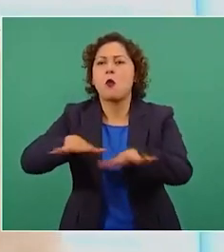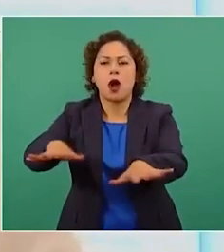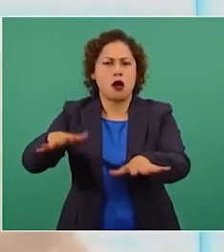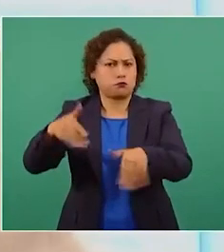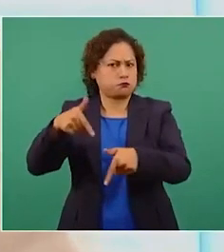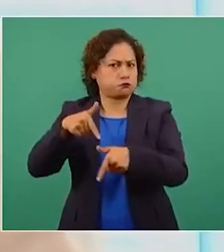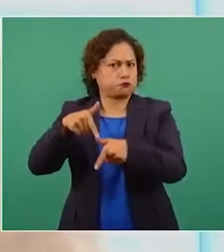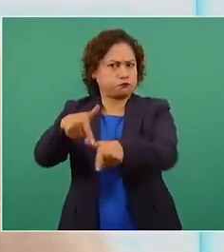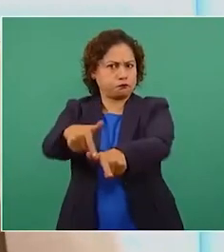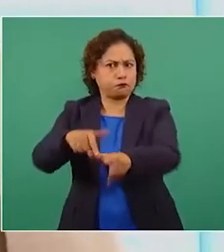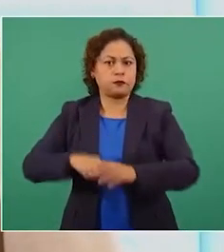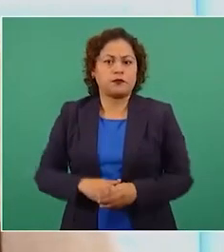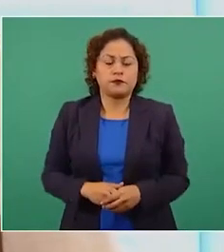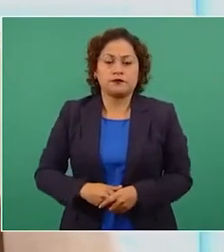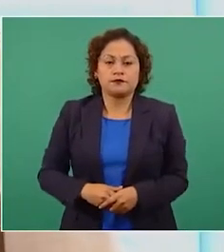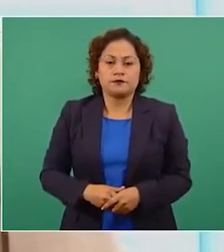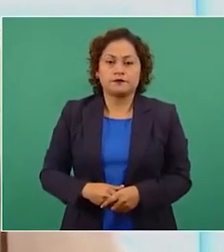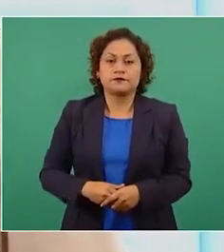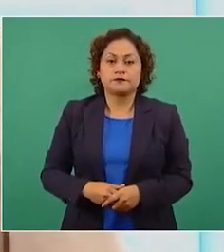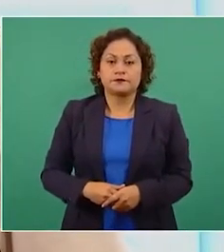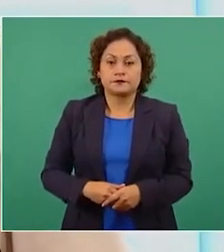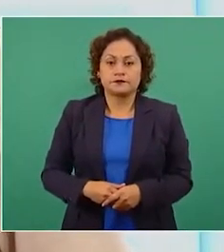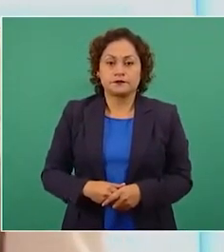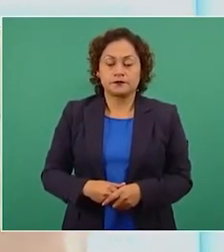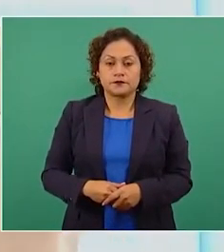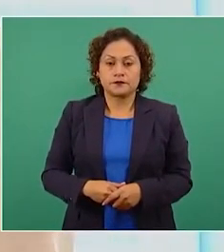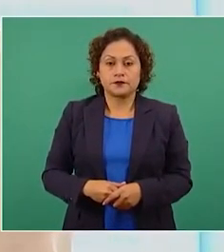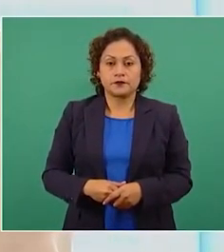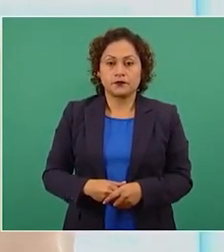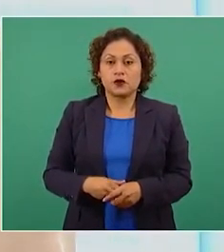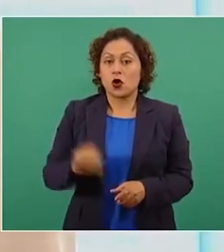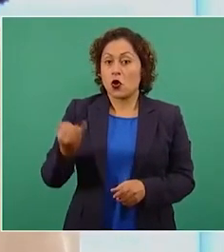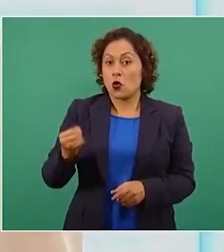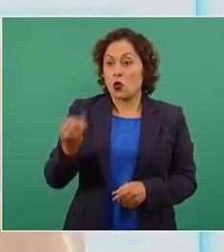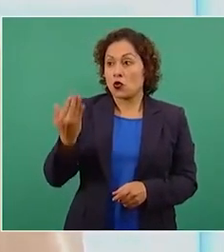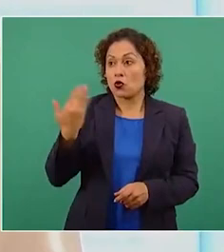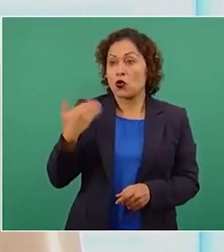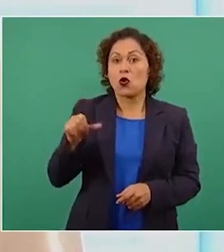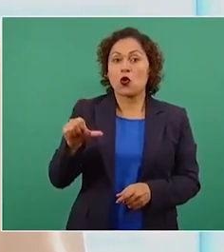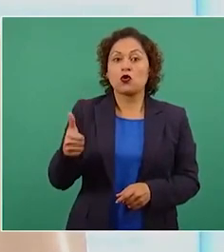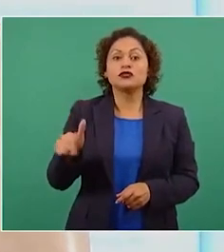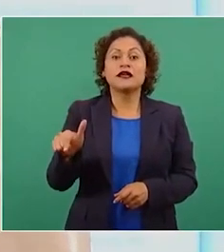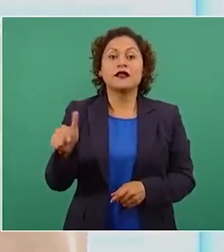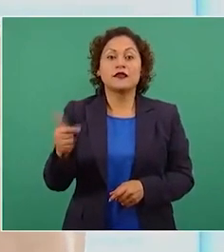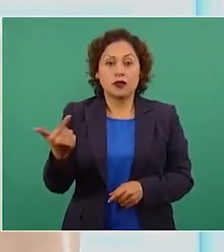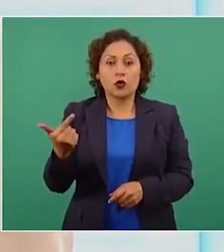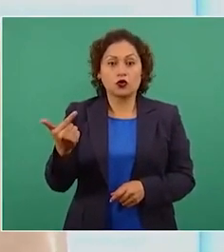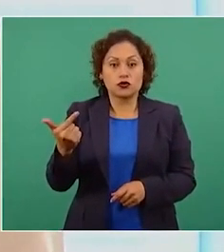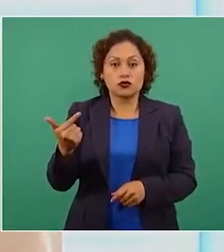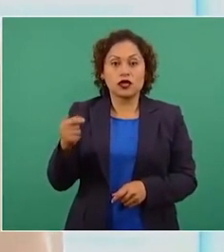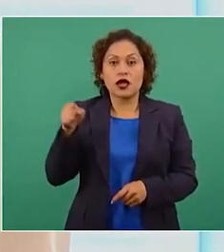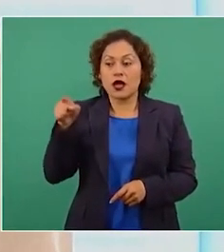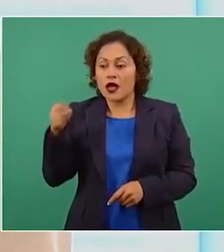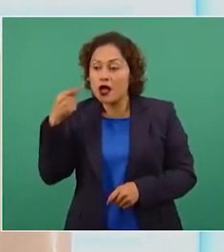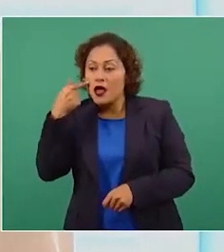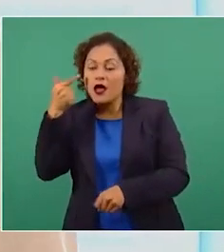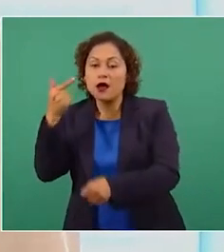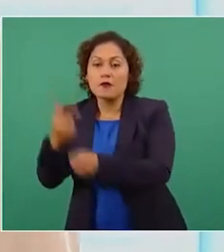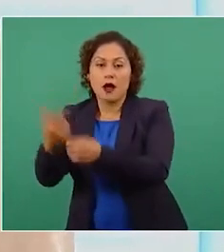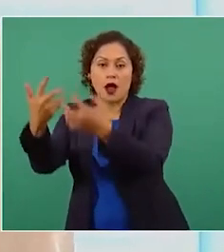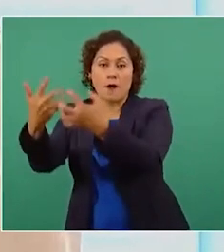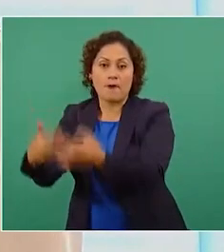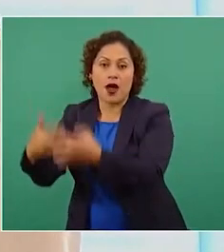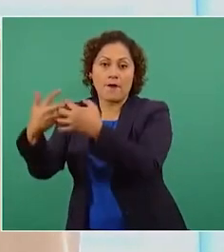El 11 y 12 de junio se realizó un operativo de interconexión en las obras